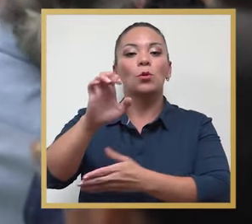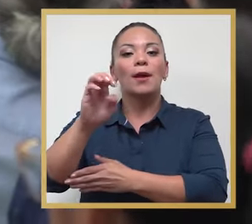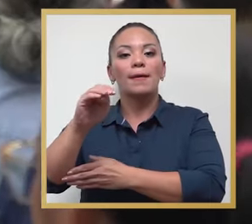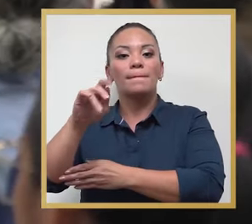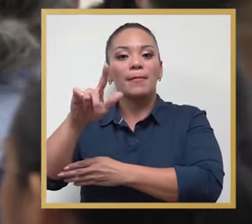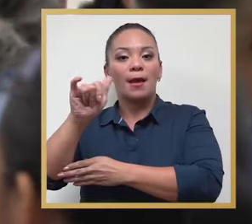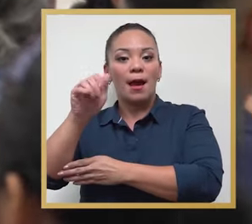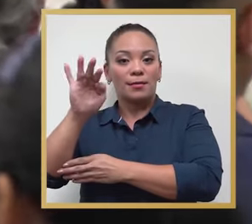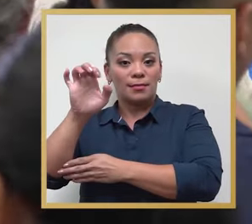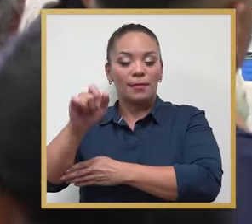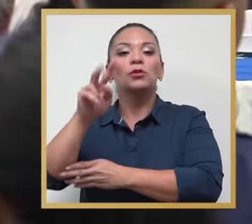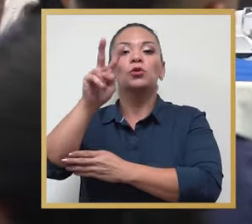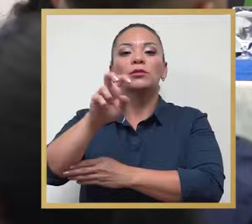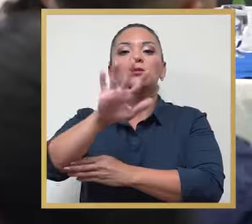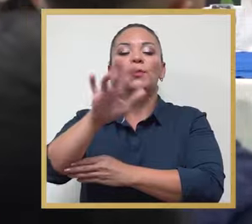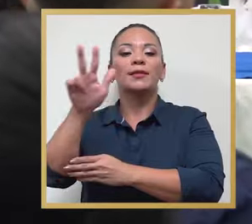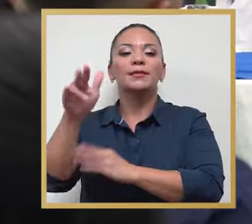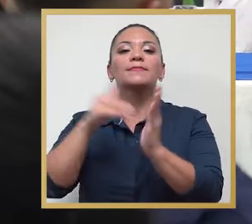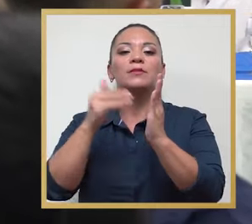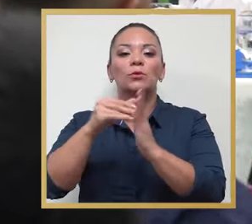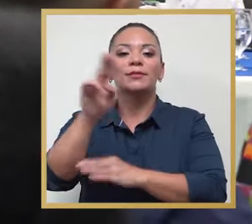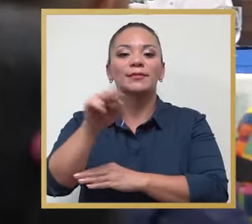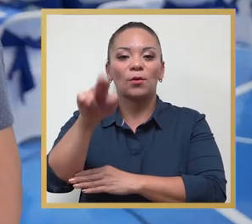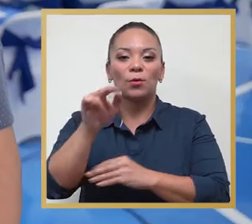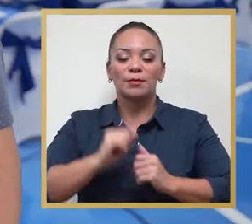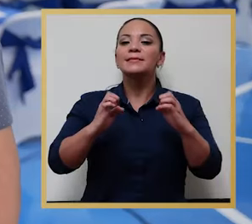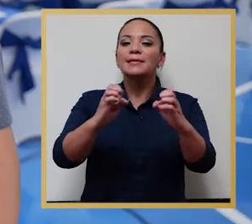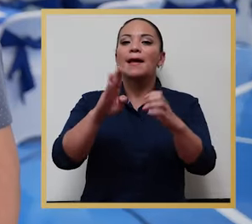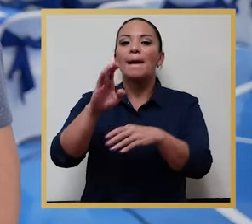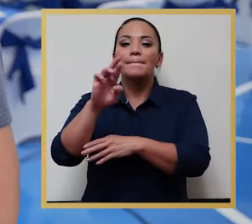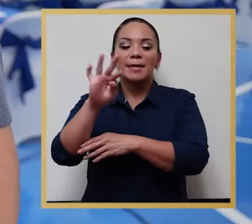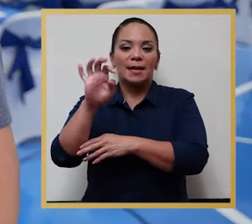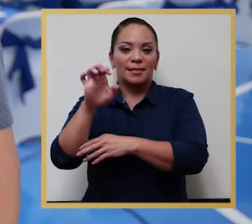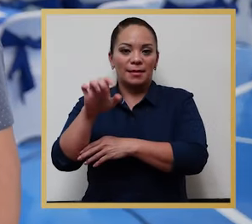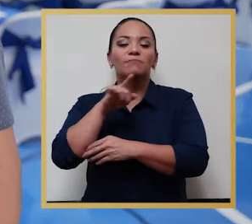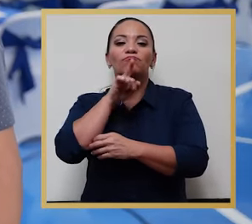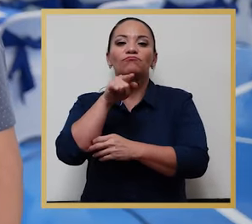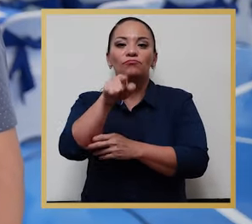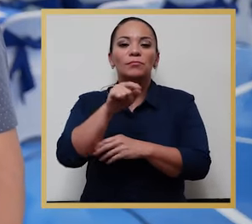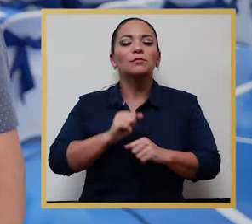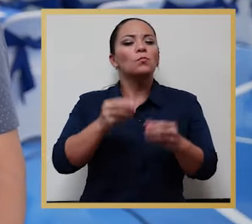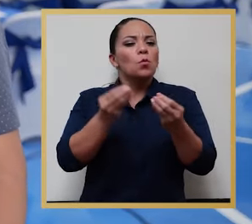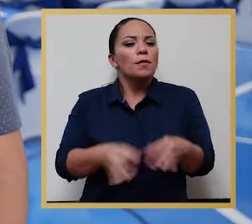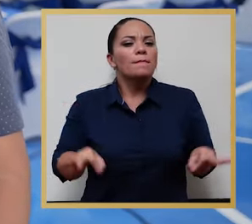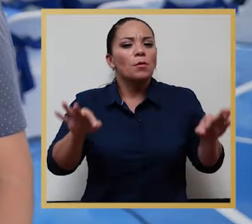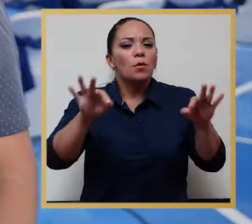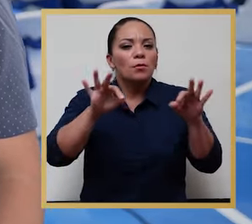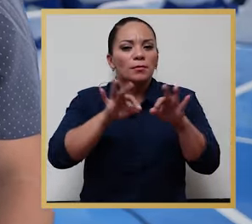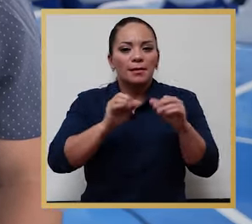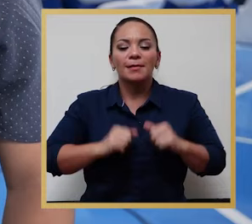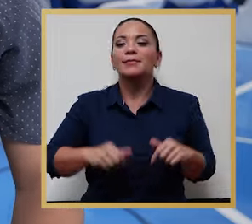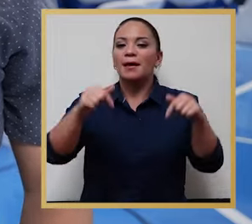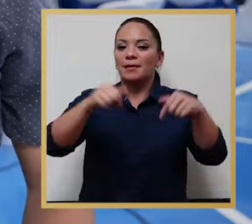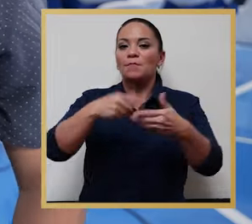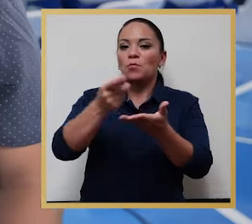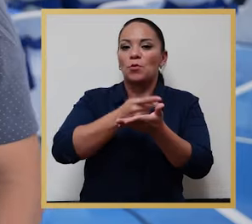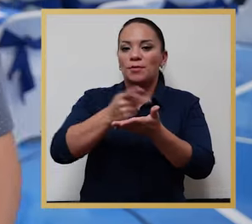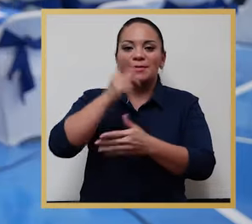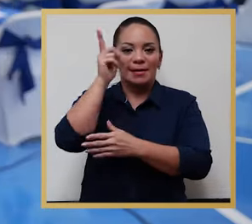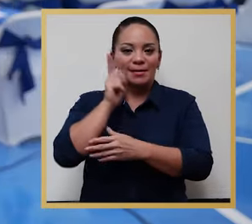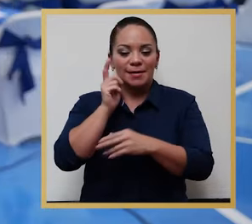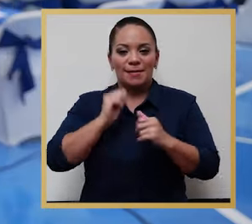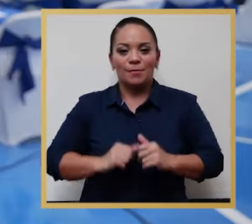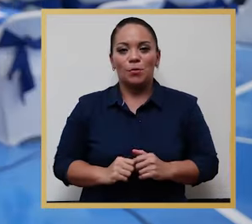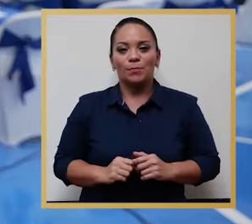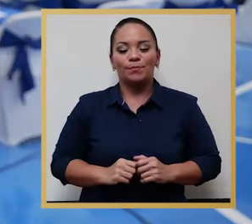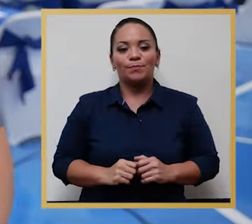Empleate por 253 millones de colones. La estrategia brete es de suma importancia, sobre